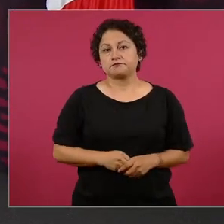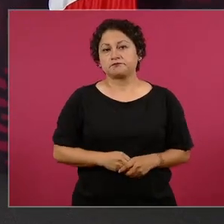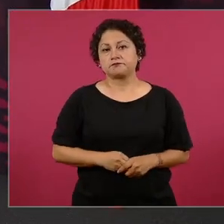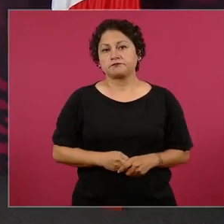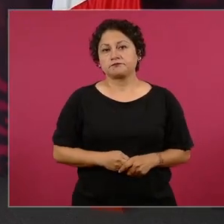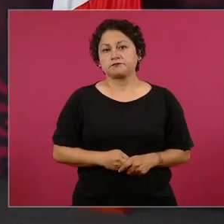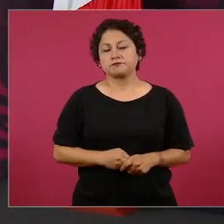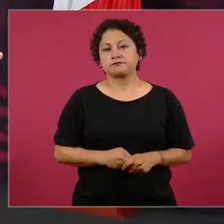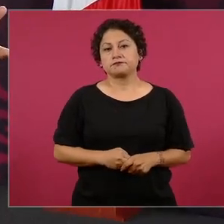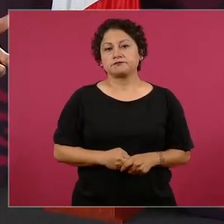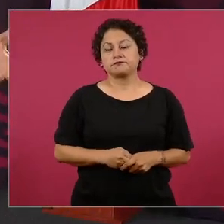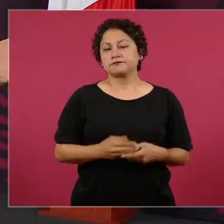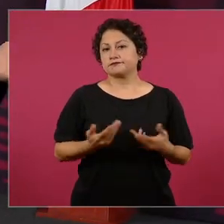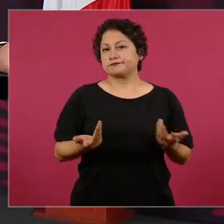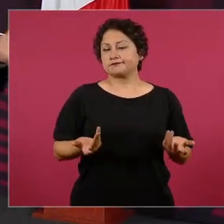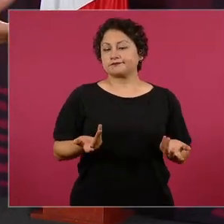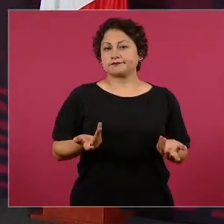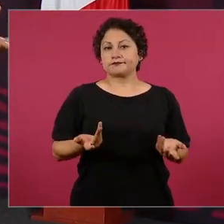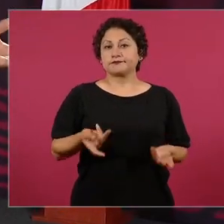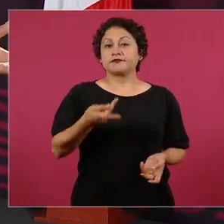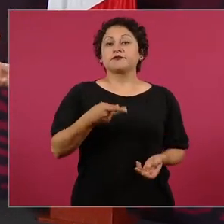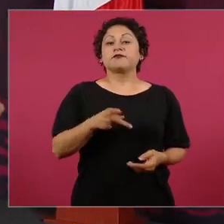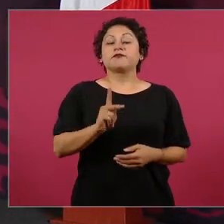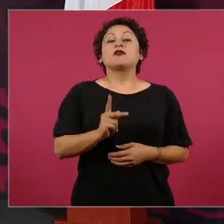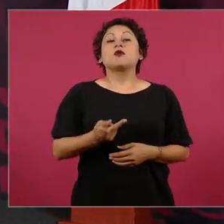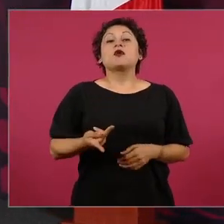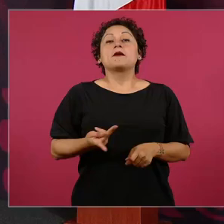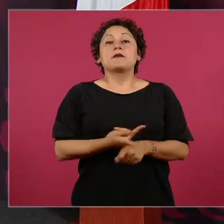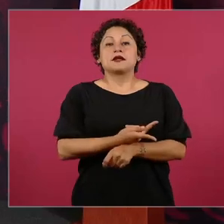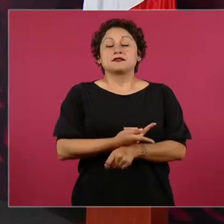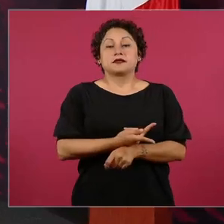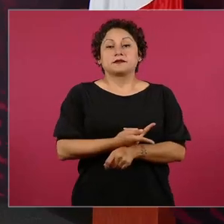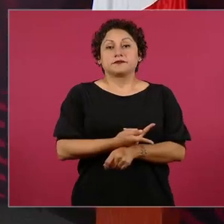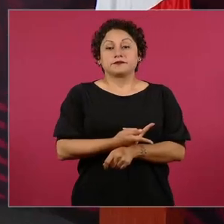Pero ¿qué procedería en este caso?